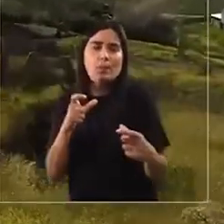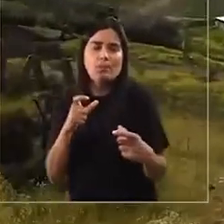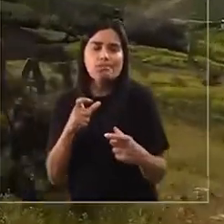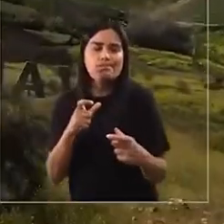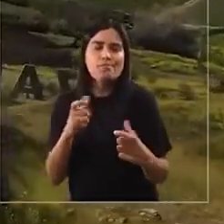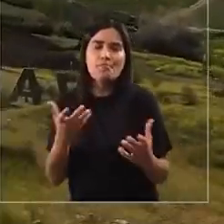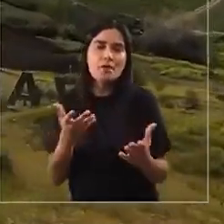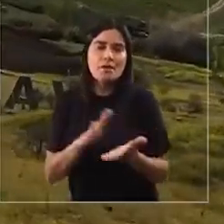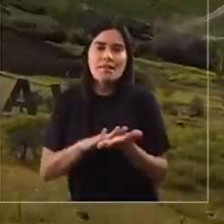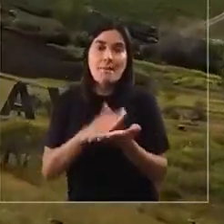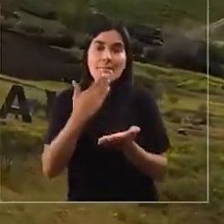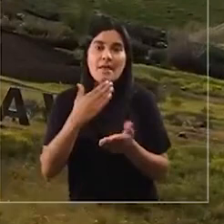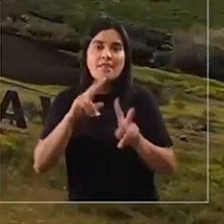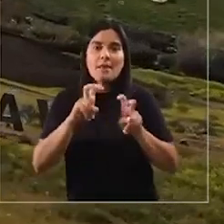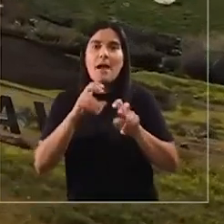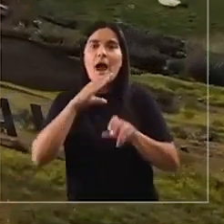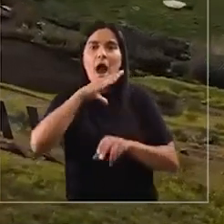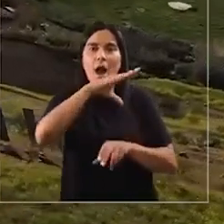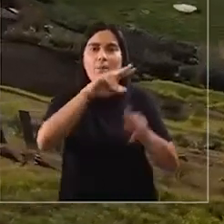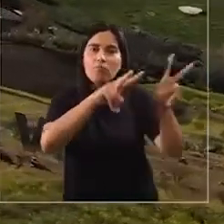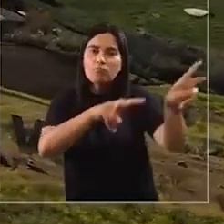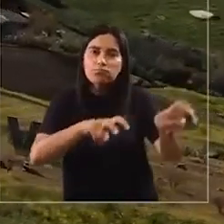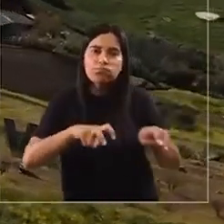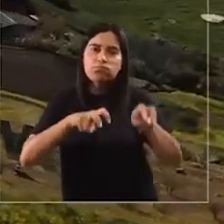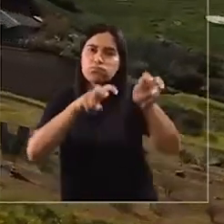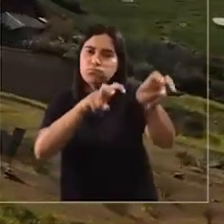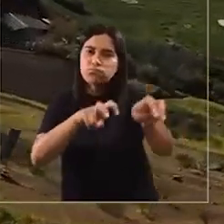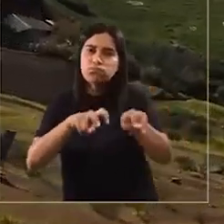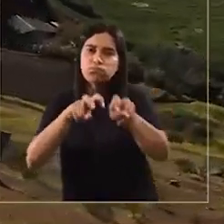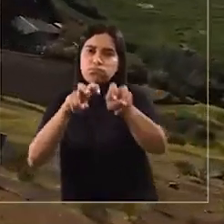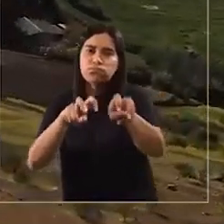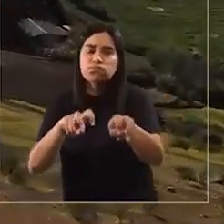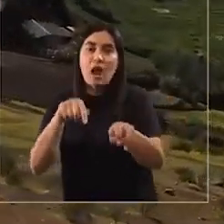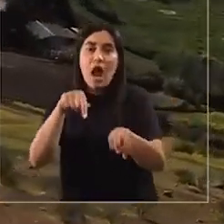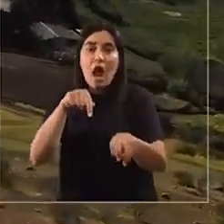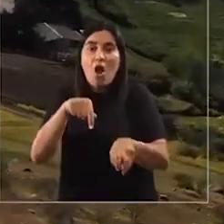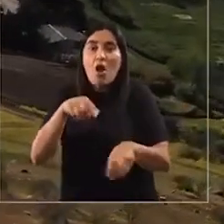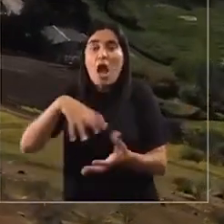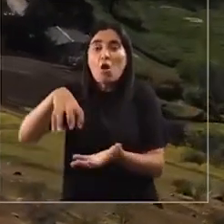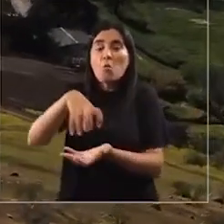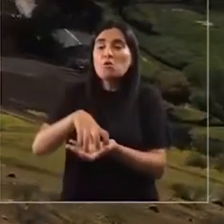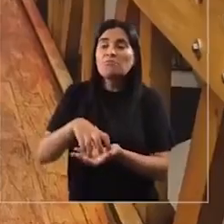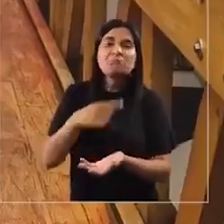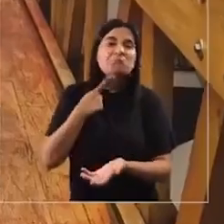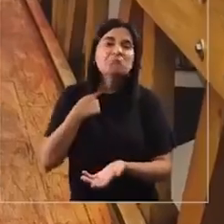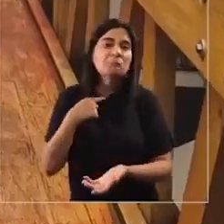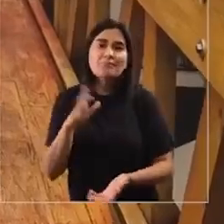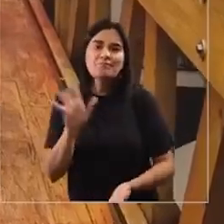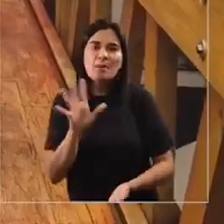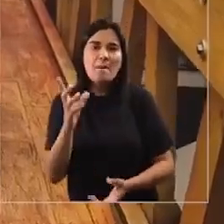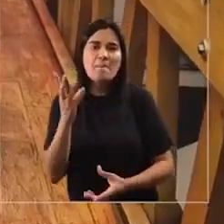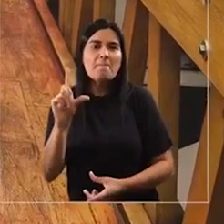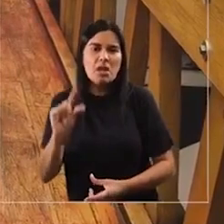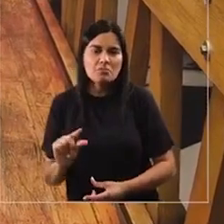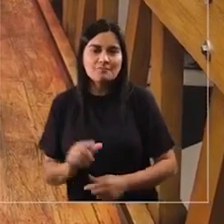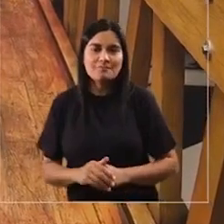la agricultura ha ido perdiendo terreno en la comuna. En este contexto los humedales también han ido